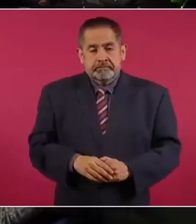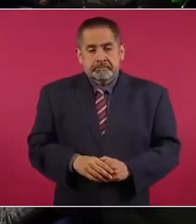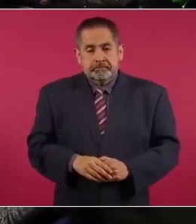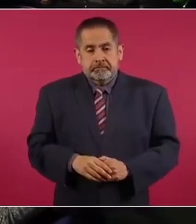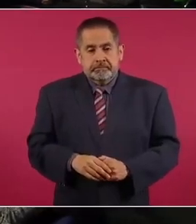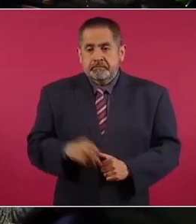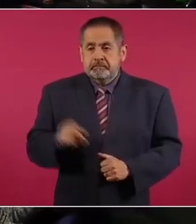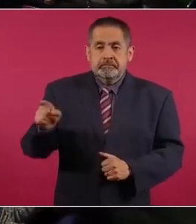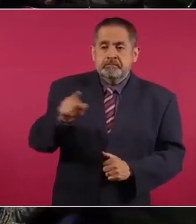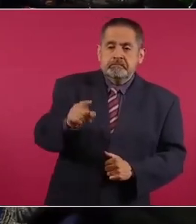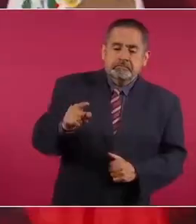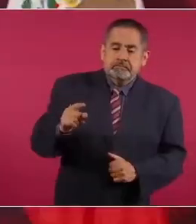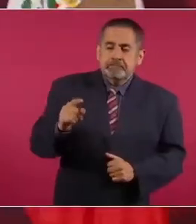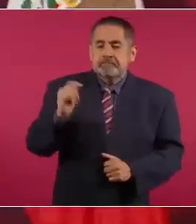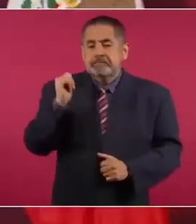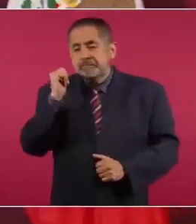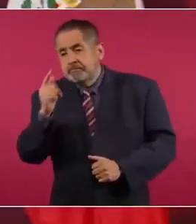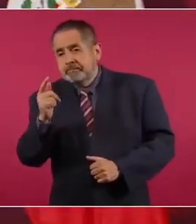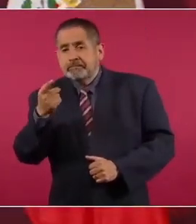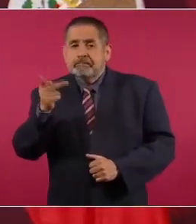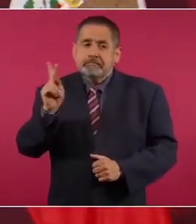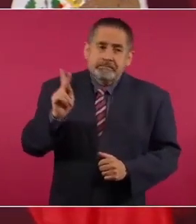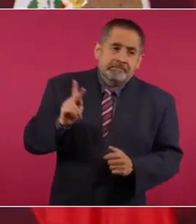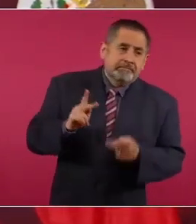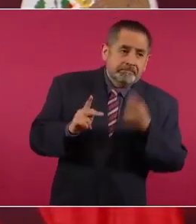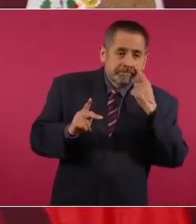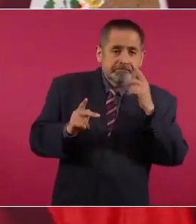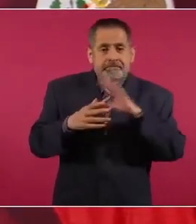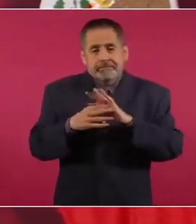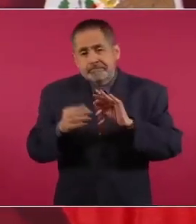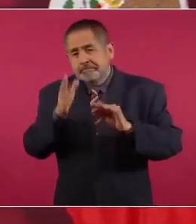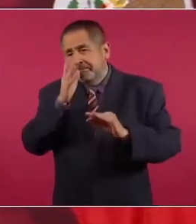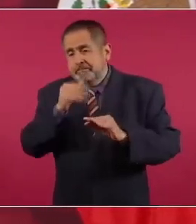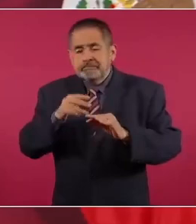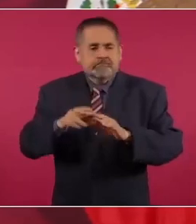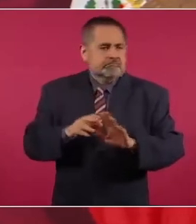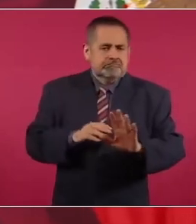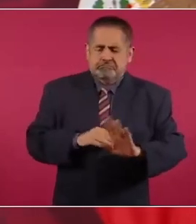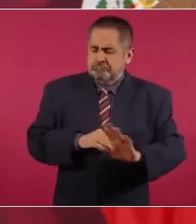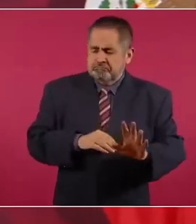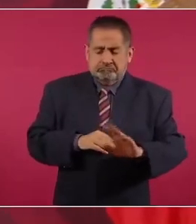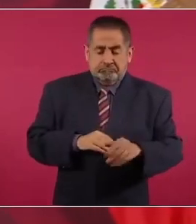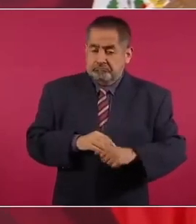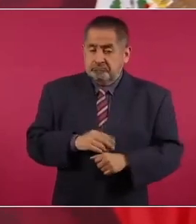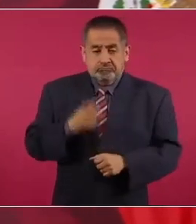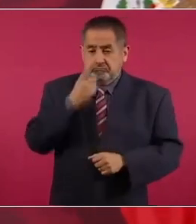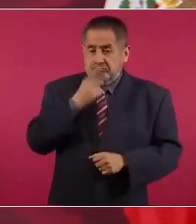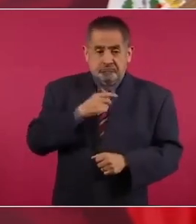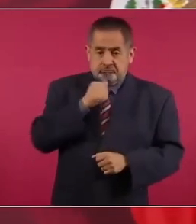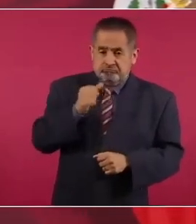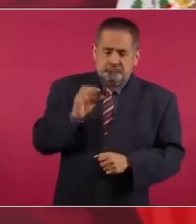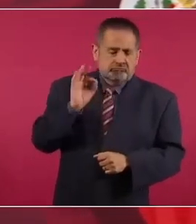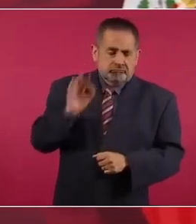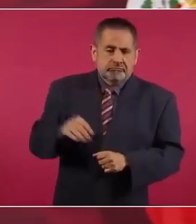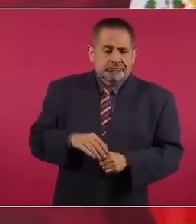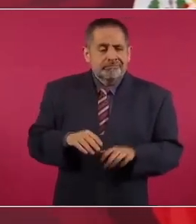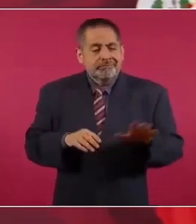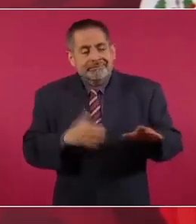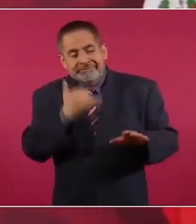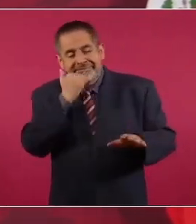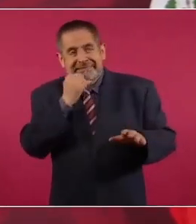Ninguno de ellos me dijo es que no podemos llegar tan alto o